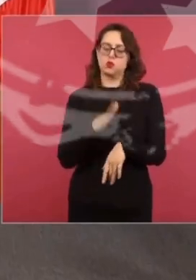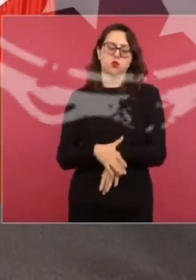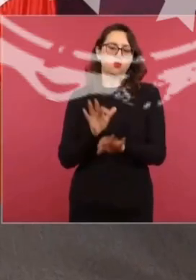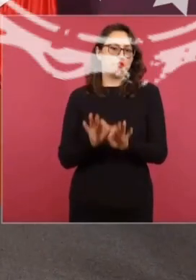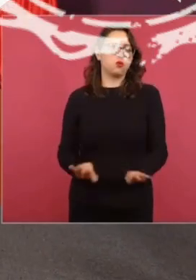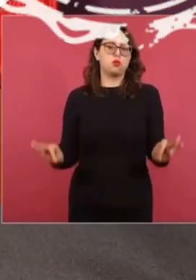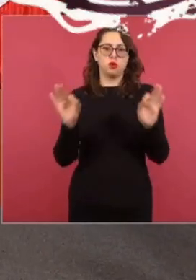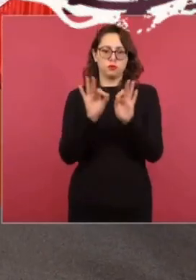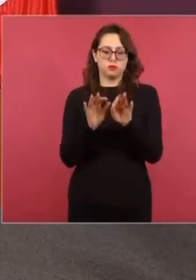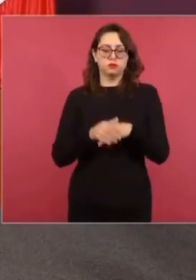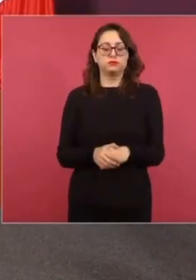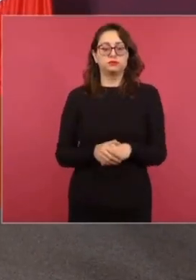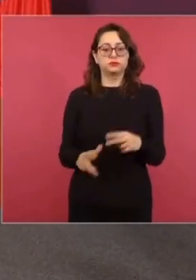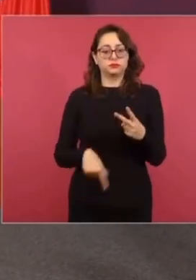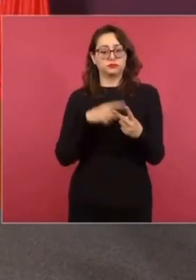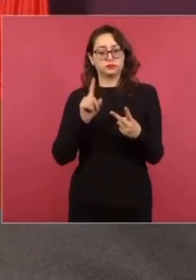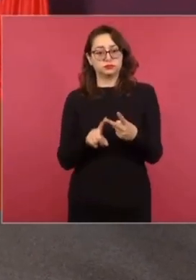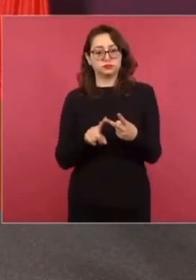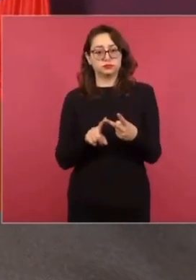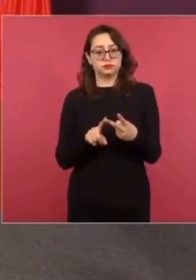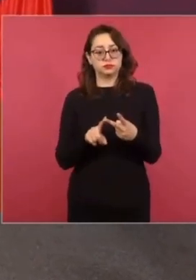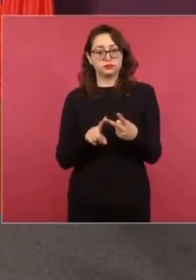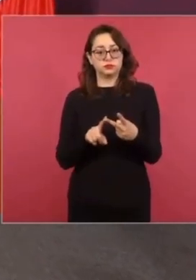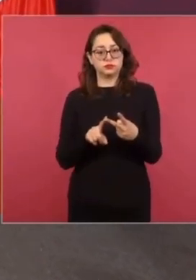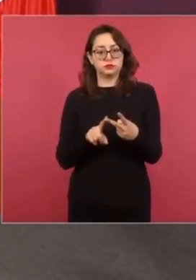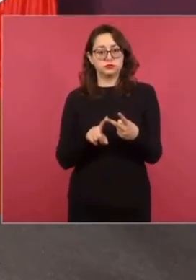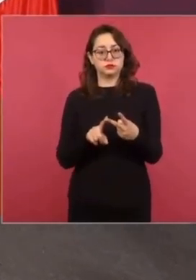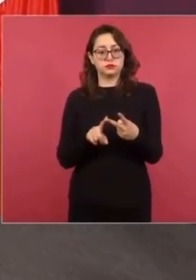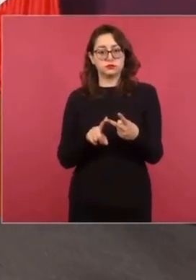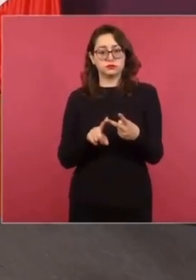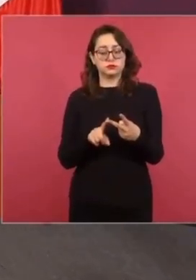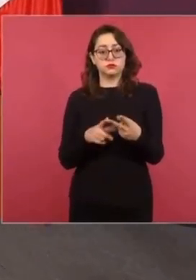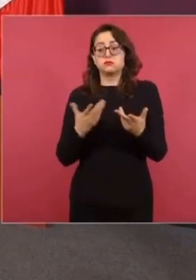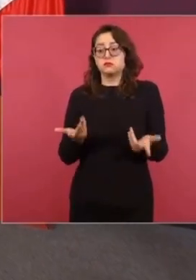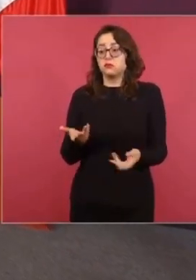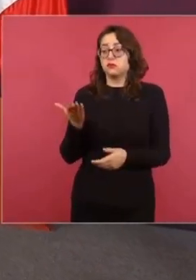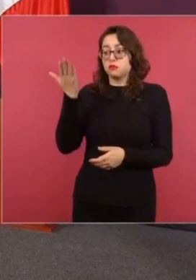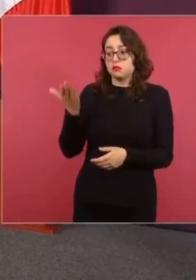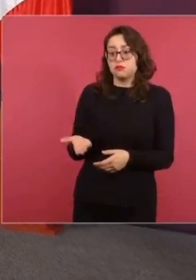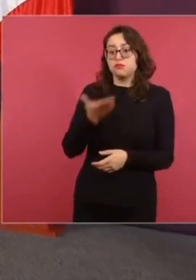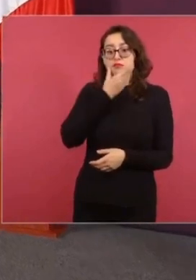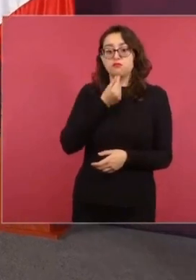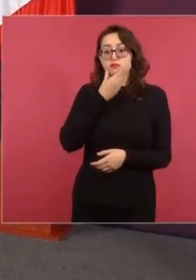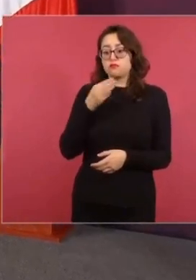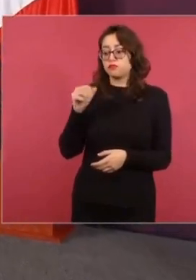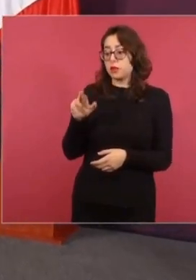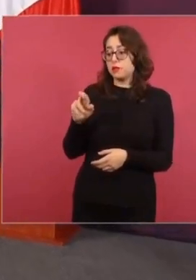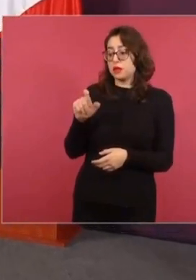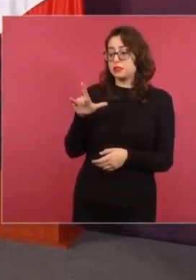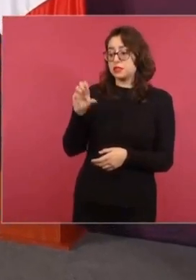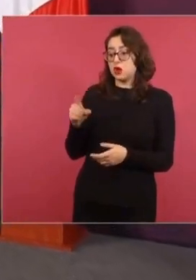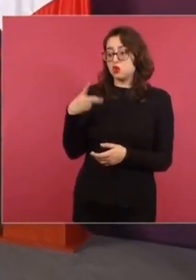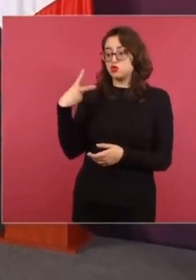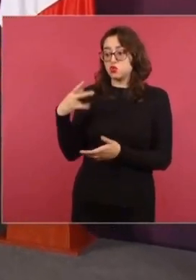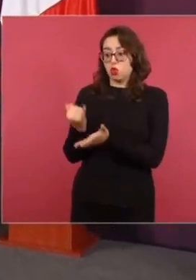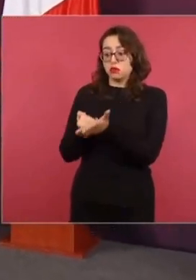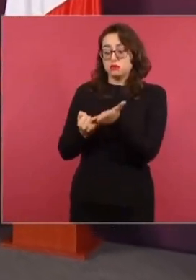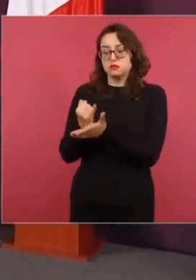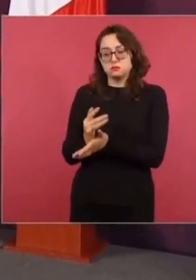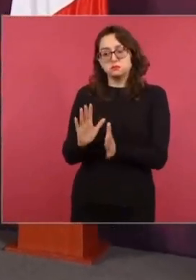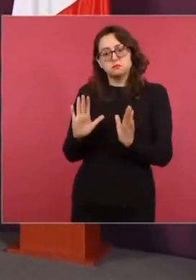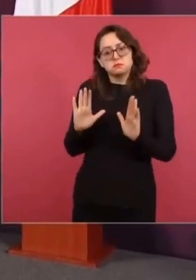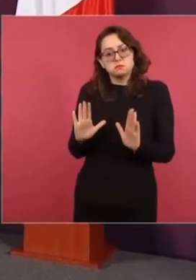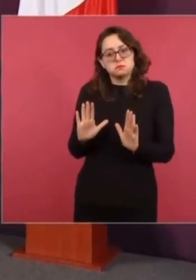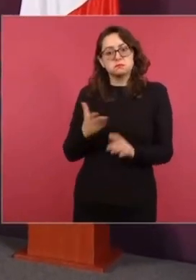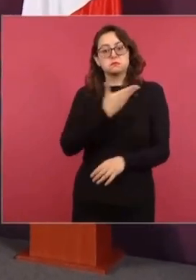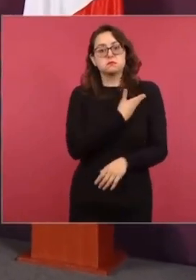En el caso de la decisión que pueda tomar Marcelo, ya el presidente ha dicho que